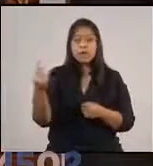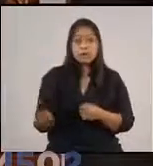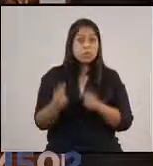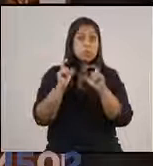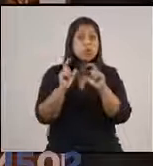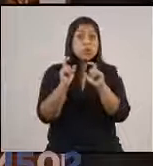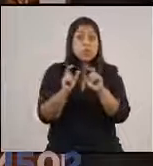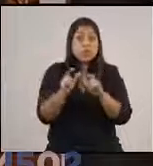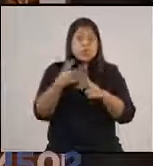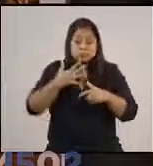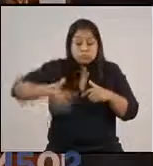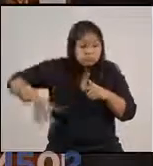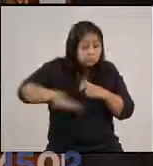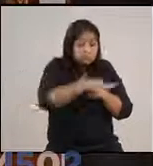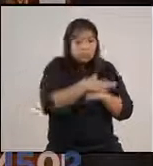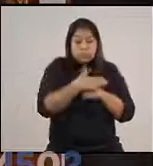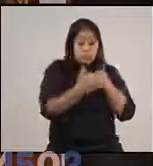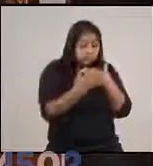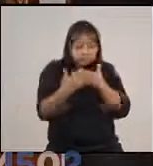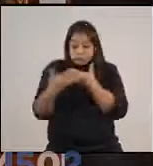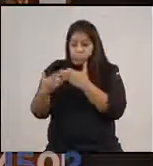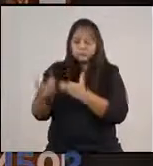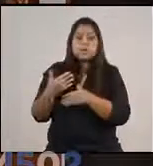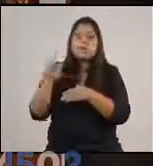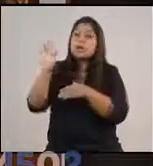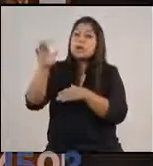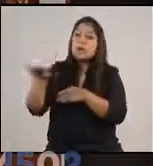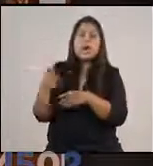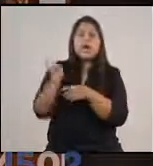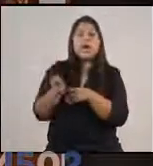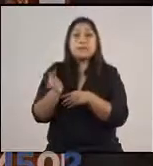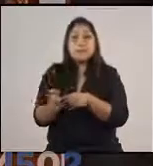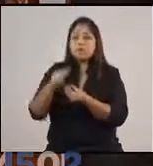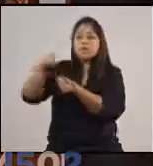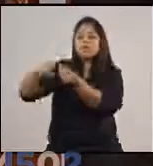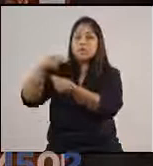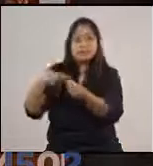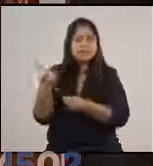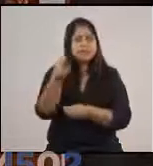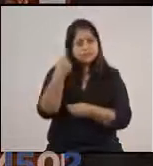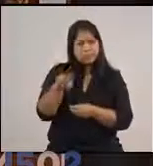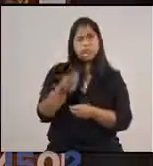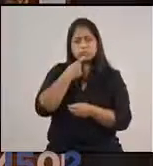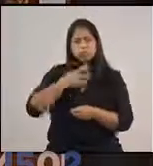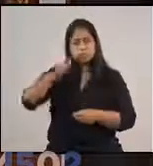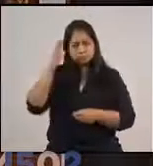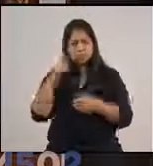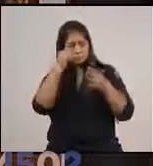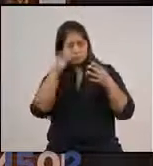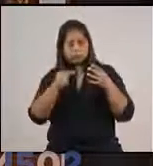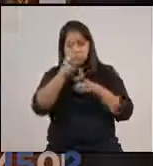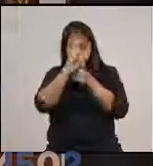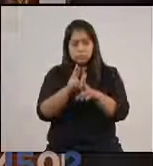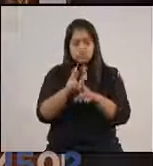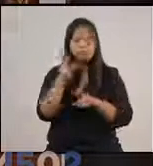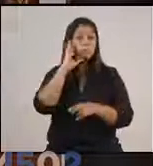su espacio, su espacio más cercano, a que le pida a sus amigos y familiares que todos cumplamos con las medidas. Porque solo